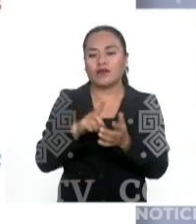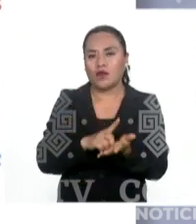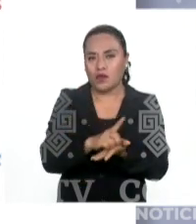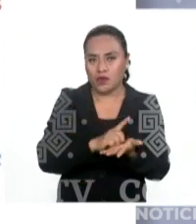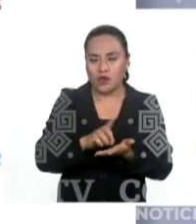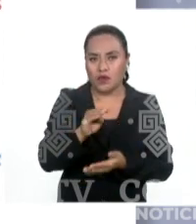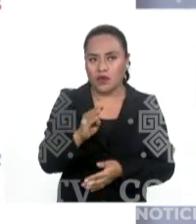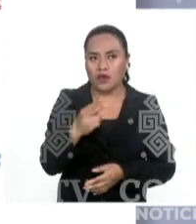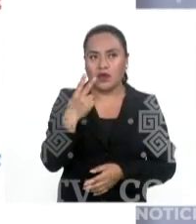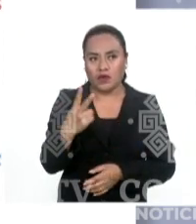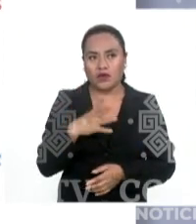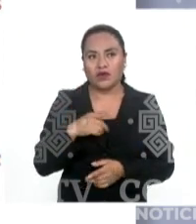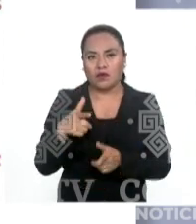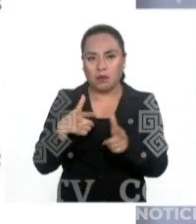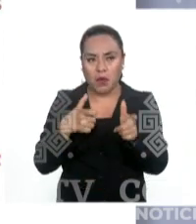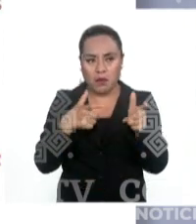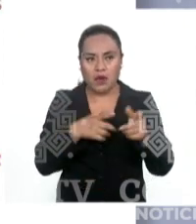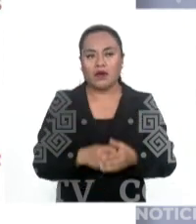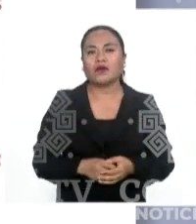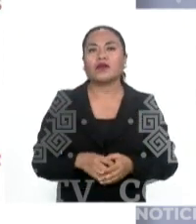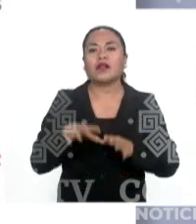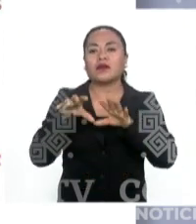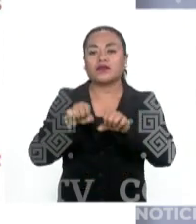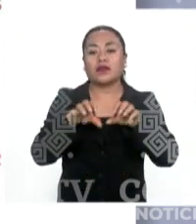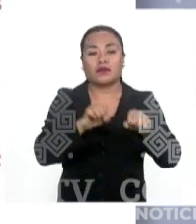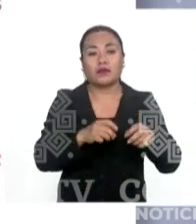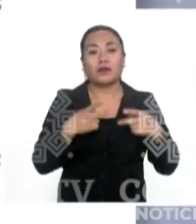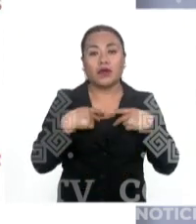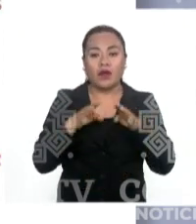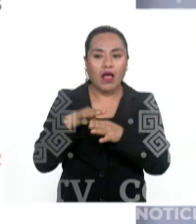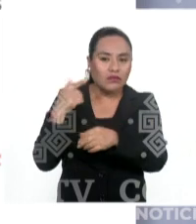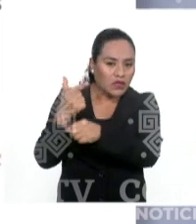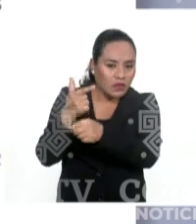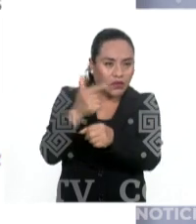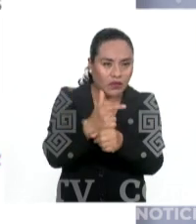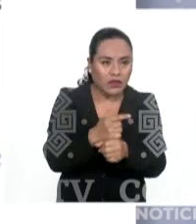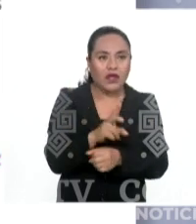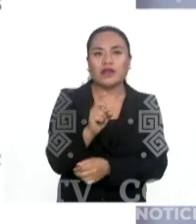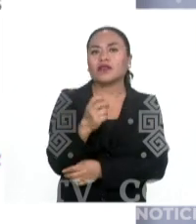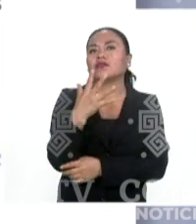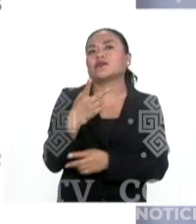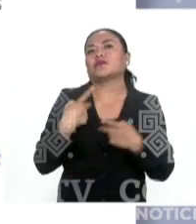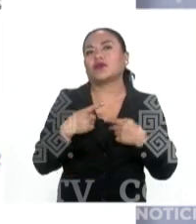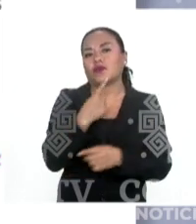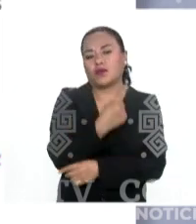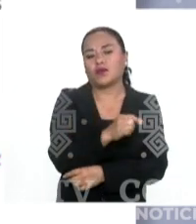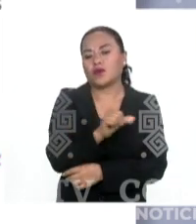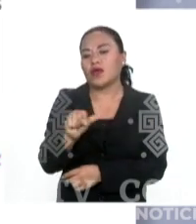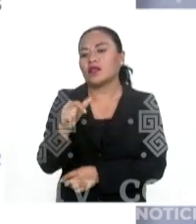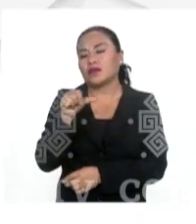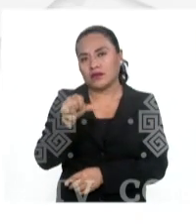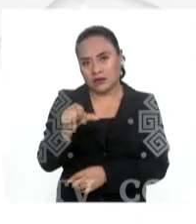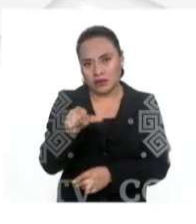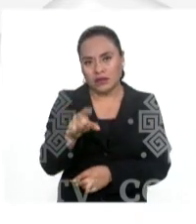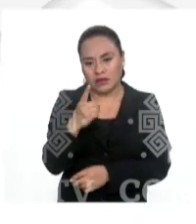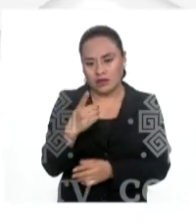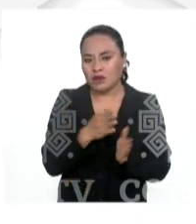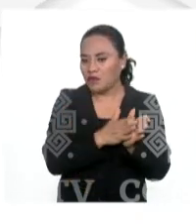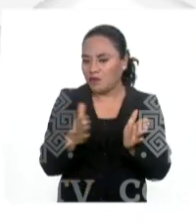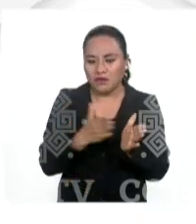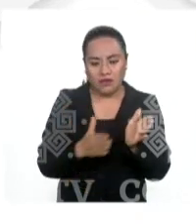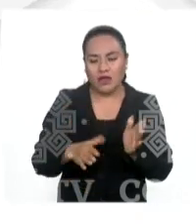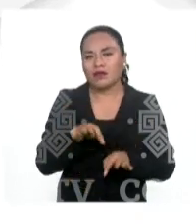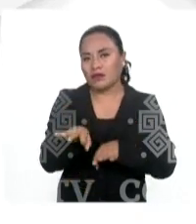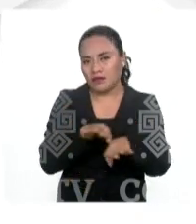92 armas de fuego y localizaron a 35 personas, del 1 al 16 de diciembre. También se